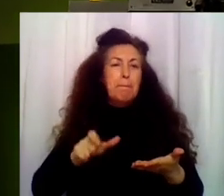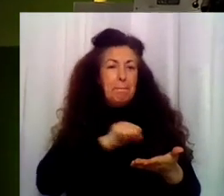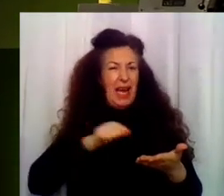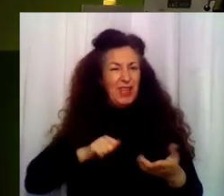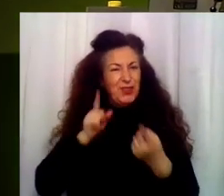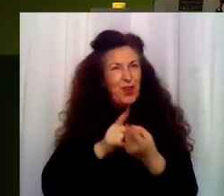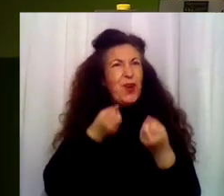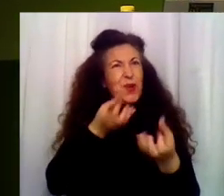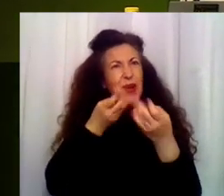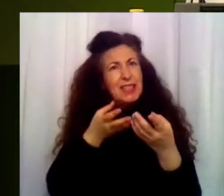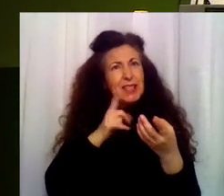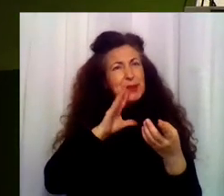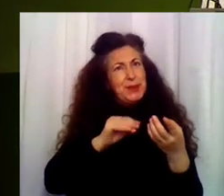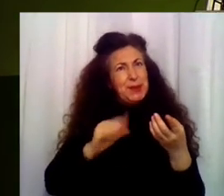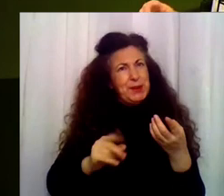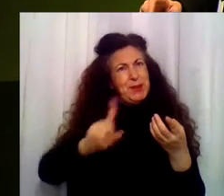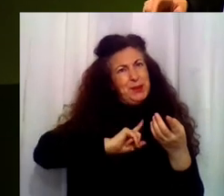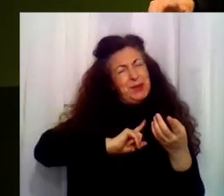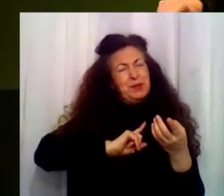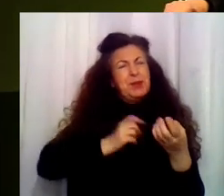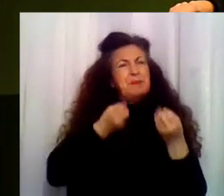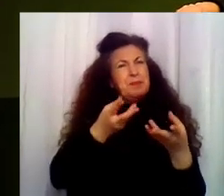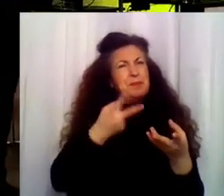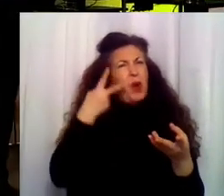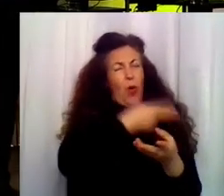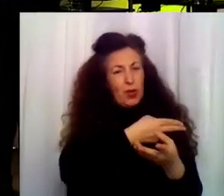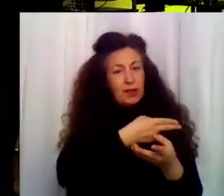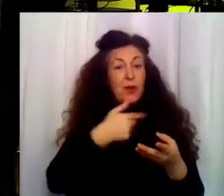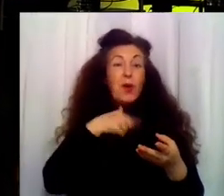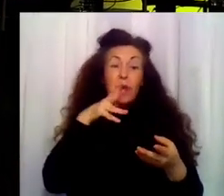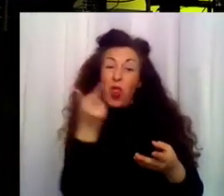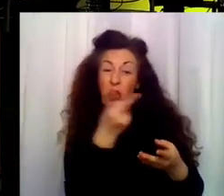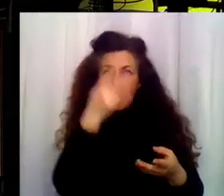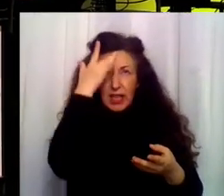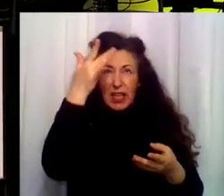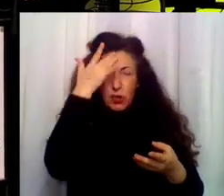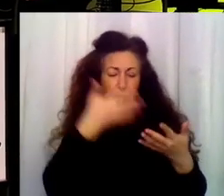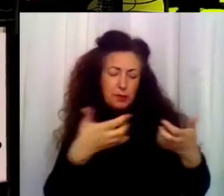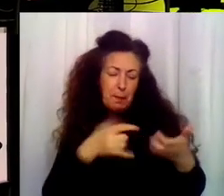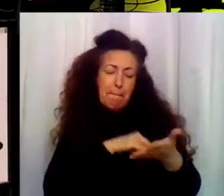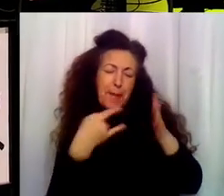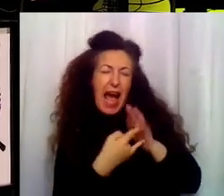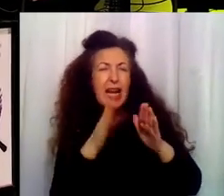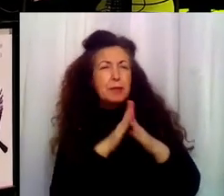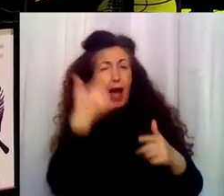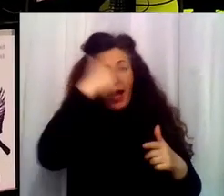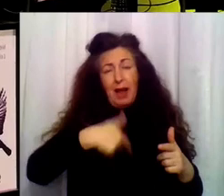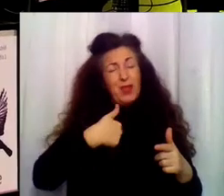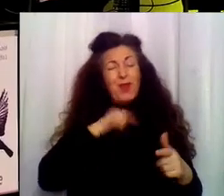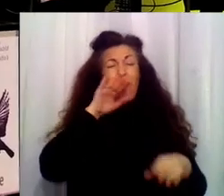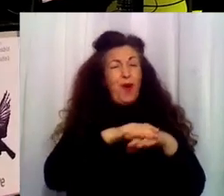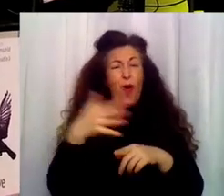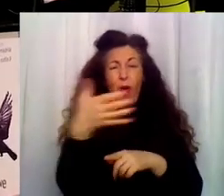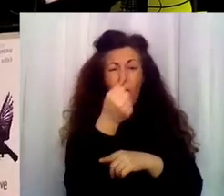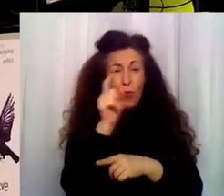Vosotros teníais planes para mí que no puedo cumplir. Estos meses estoy teniendo una vida más tranquila. Me gusta